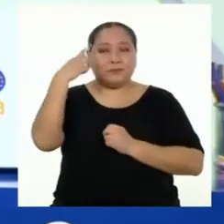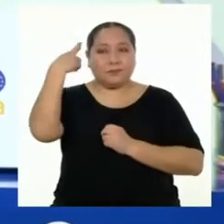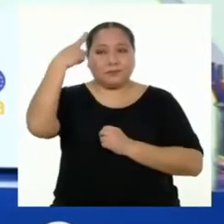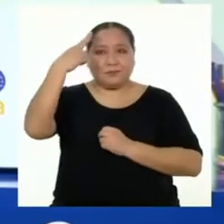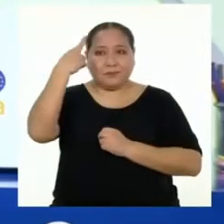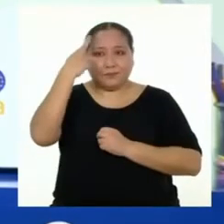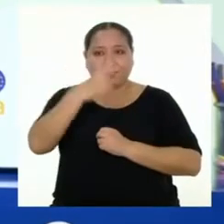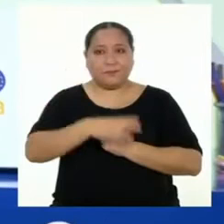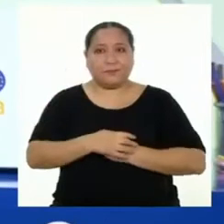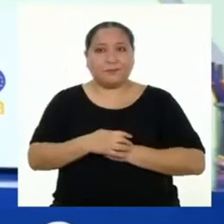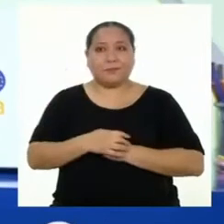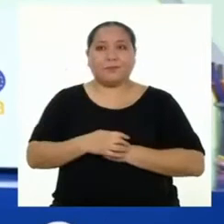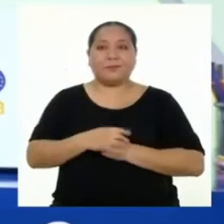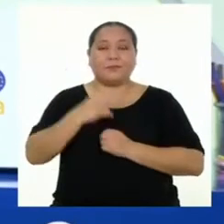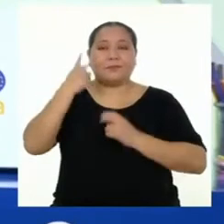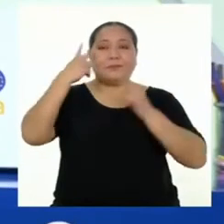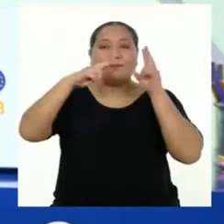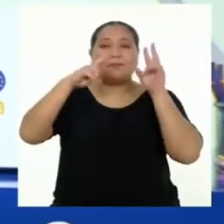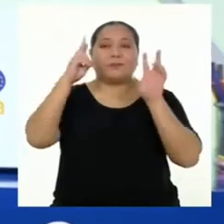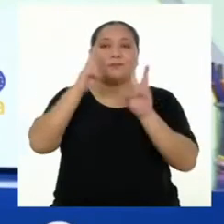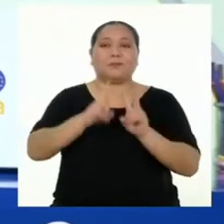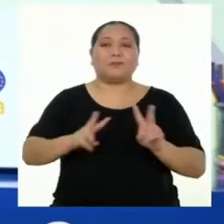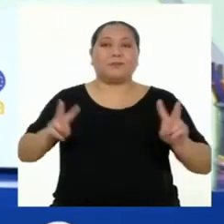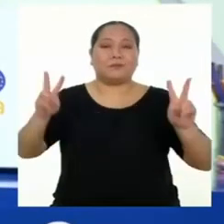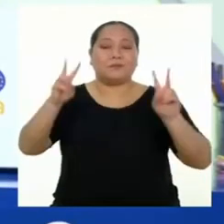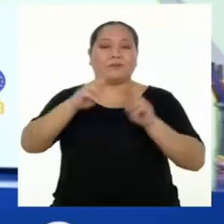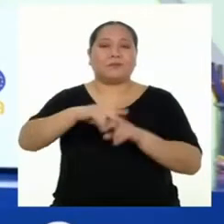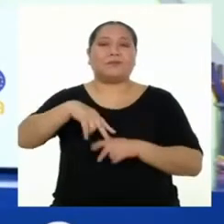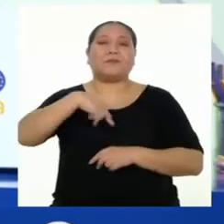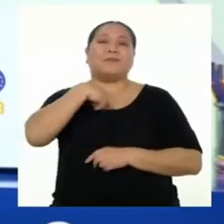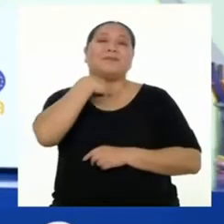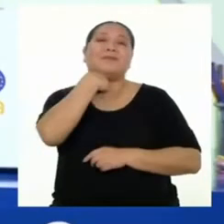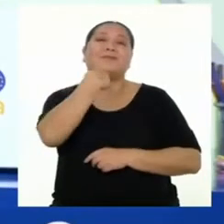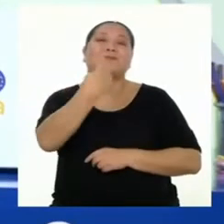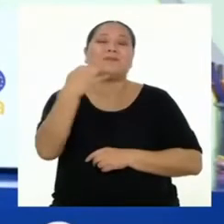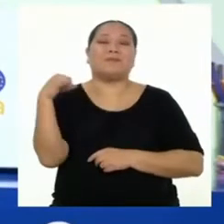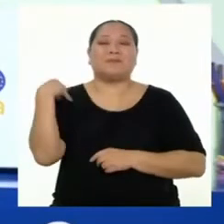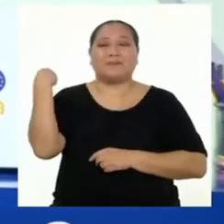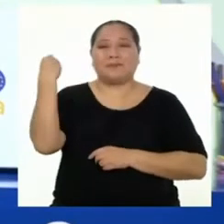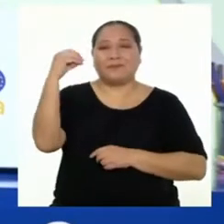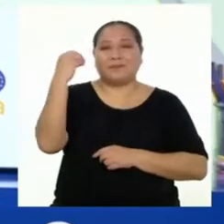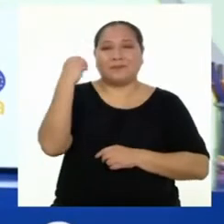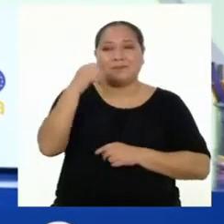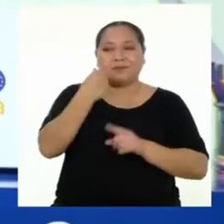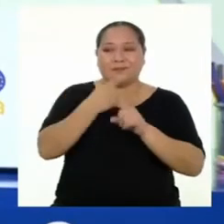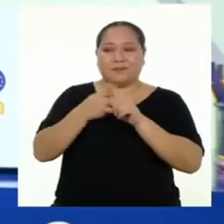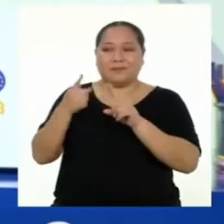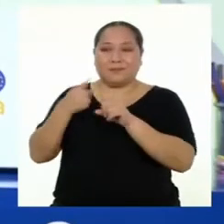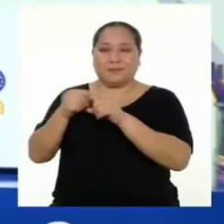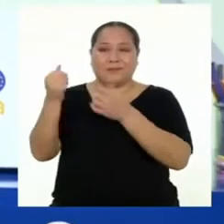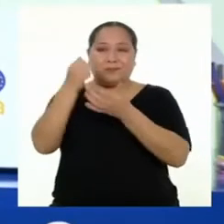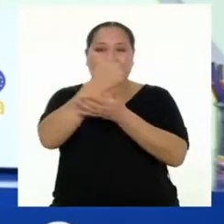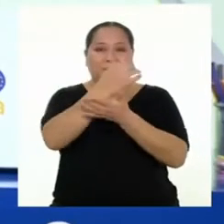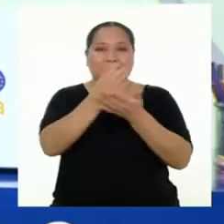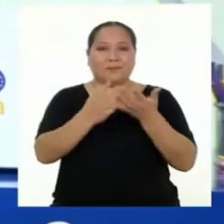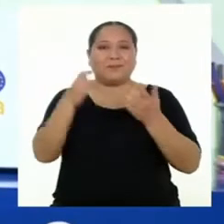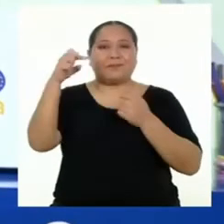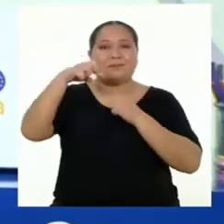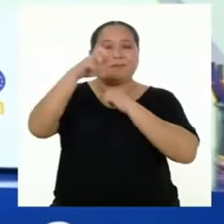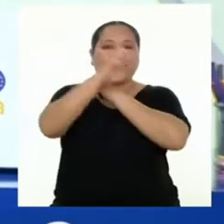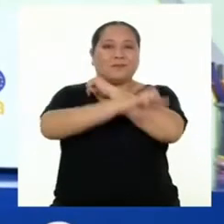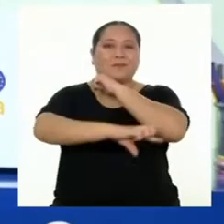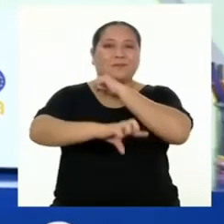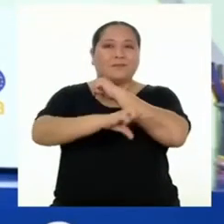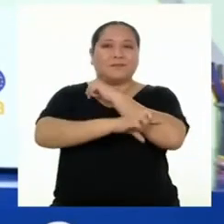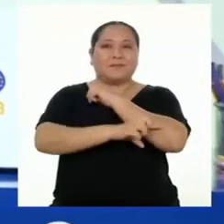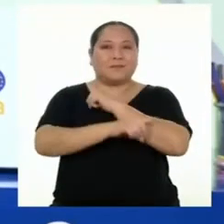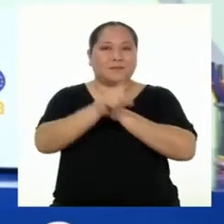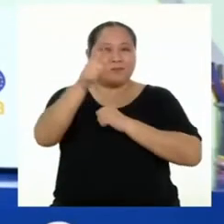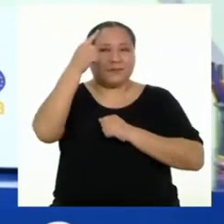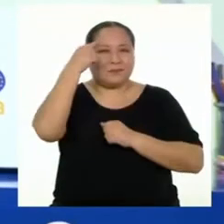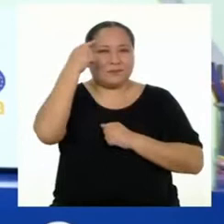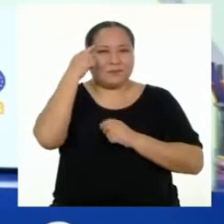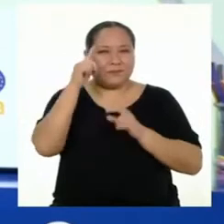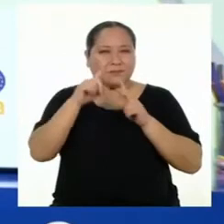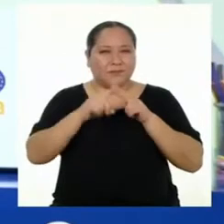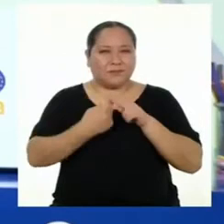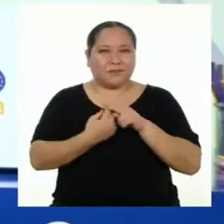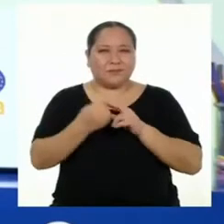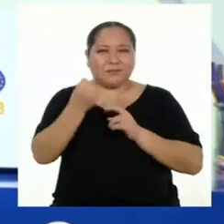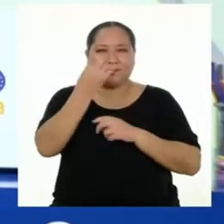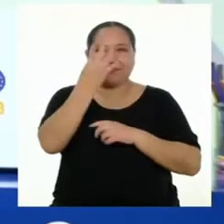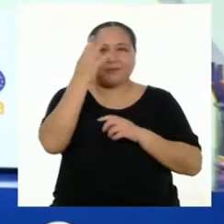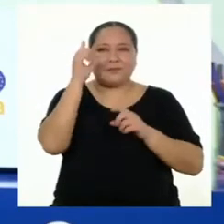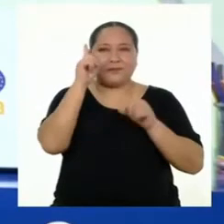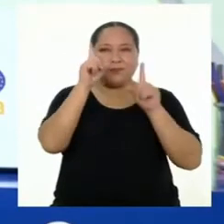es que consideramos valioso iniciar con las voces adolescentes de diferentes partes del país. ¿Les parece si iniciamos con algunas preguntas?